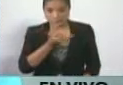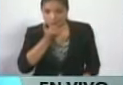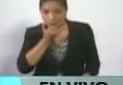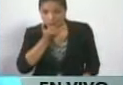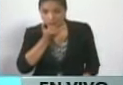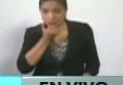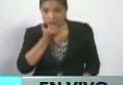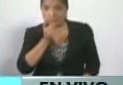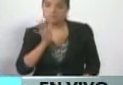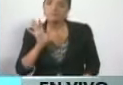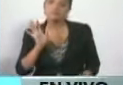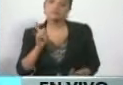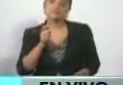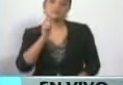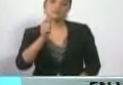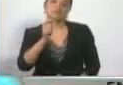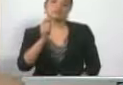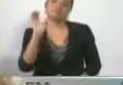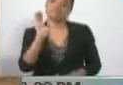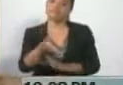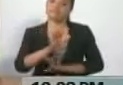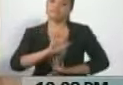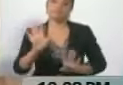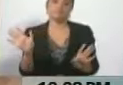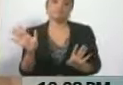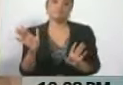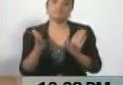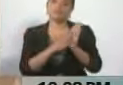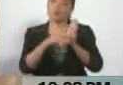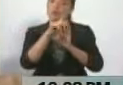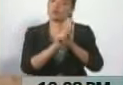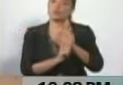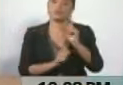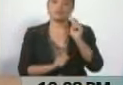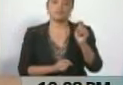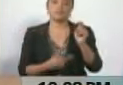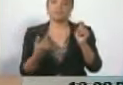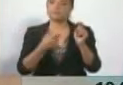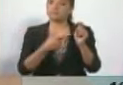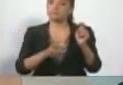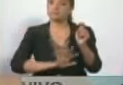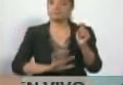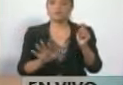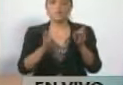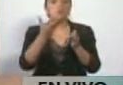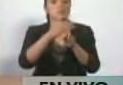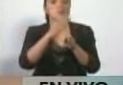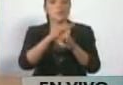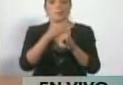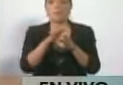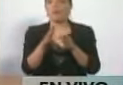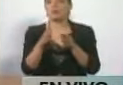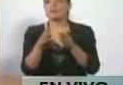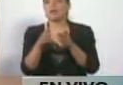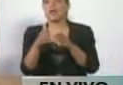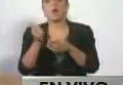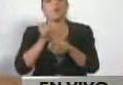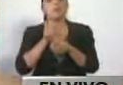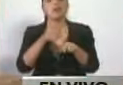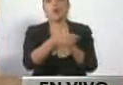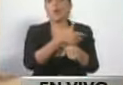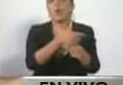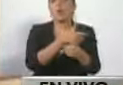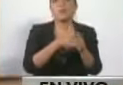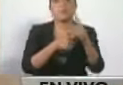ya sabe lo que le va a pasar. La constitución. Así salga el gobierno X de derecha con el